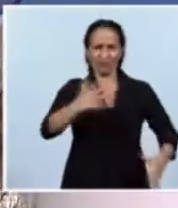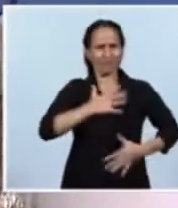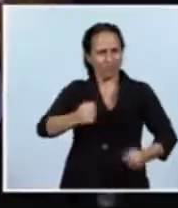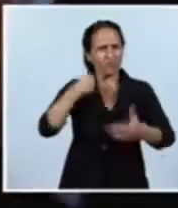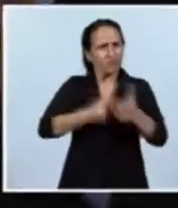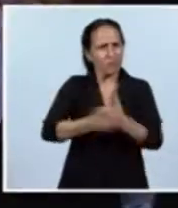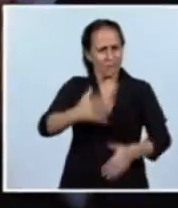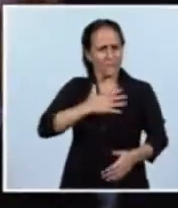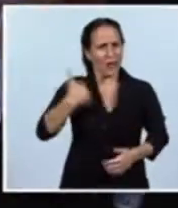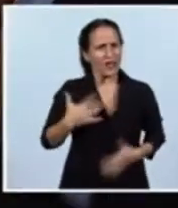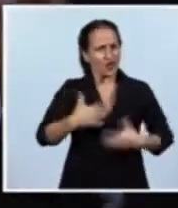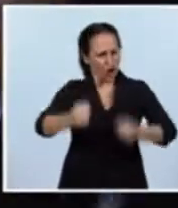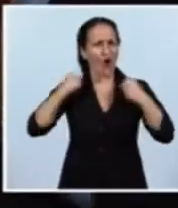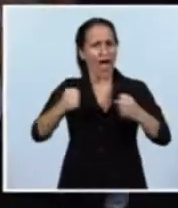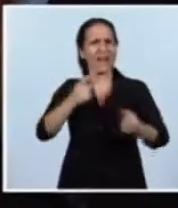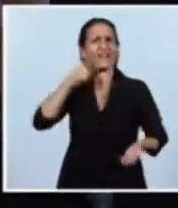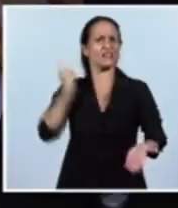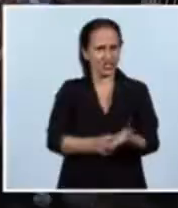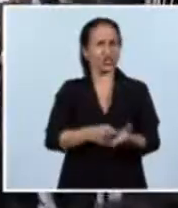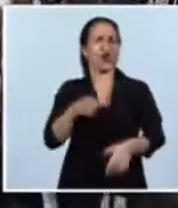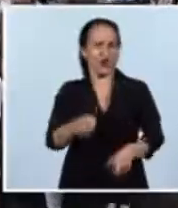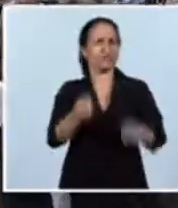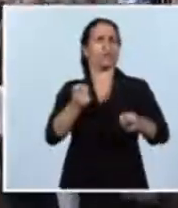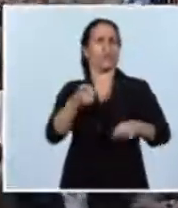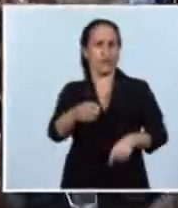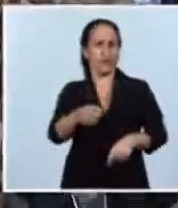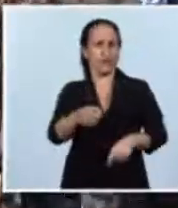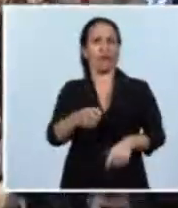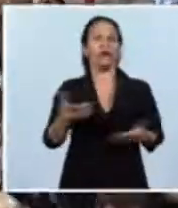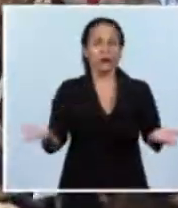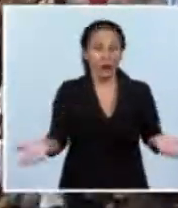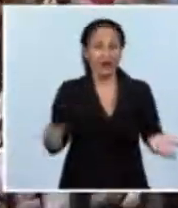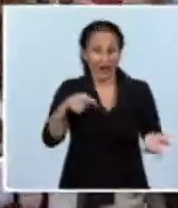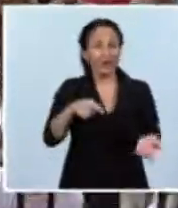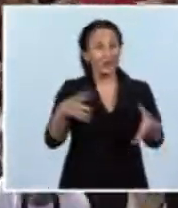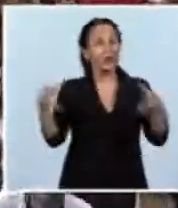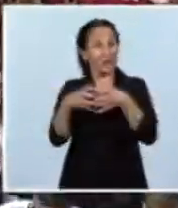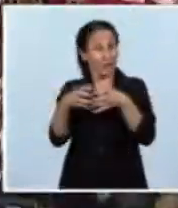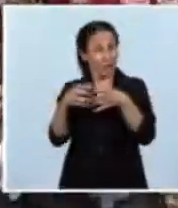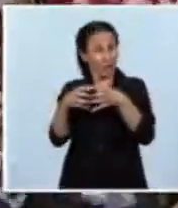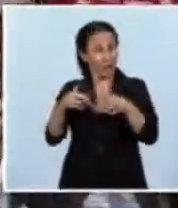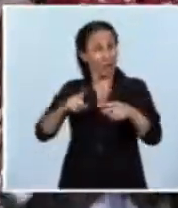mucho coraje y mucha decisión. Y este espacio político